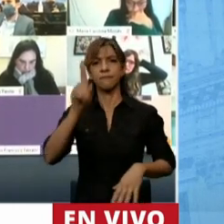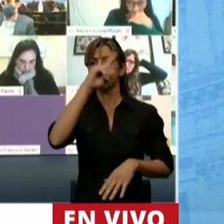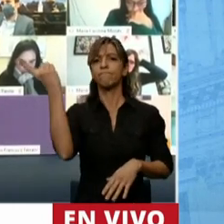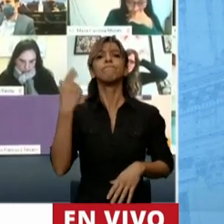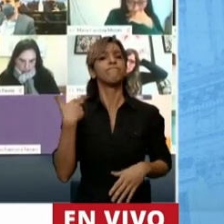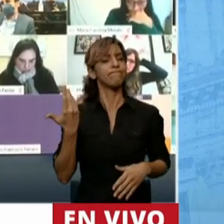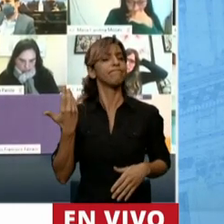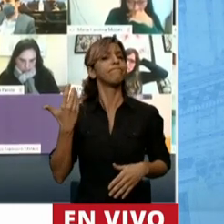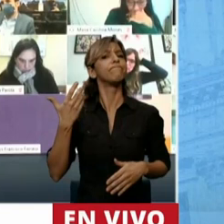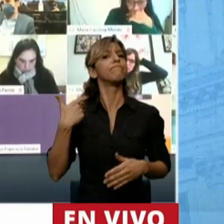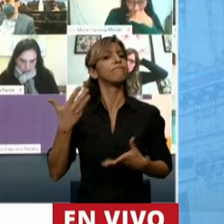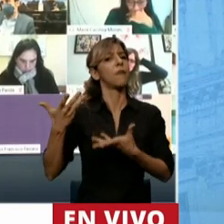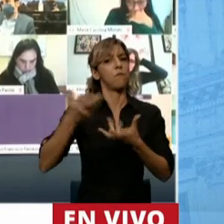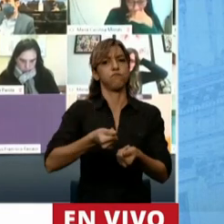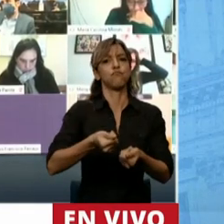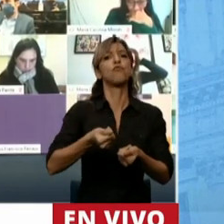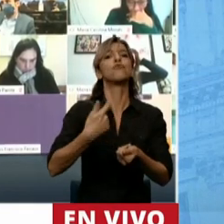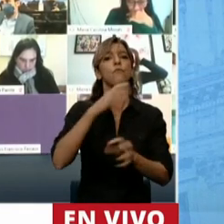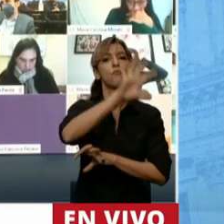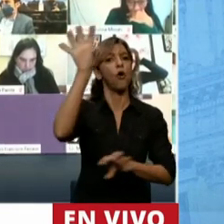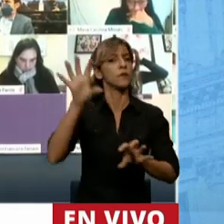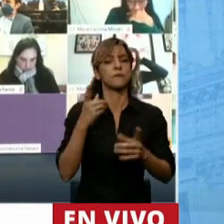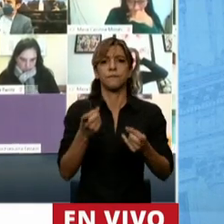para poder ponerse a funcionar rápidamente